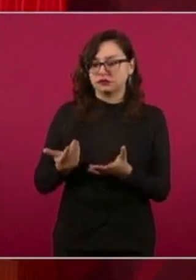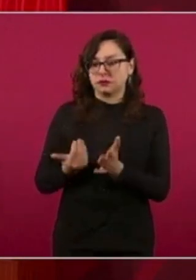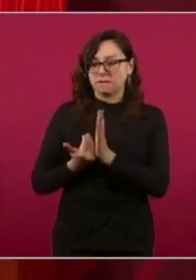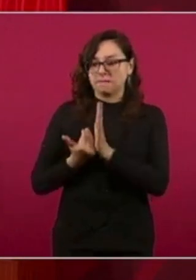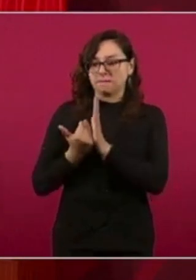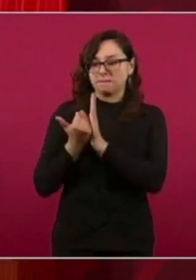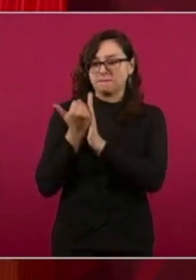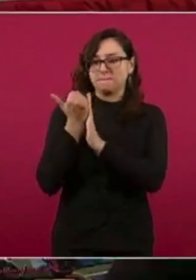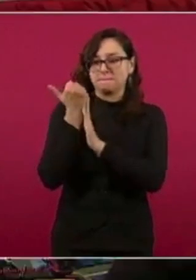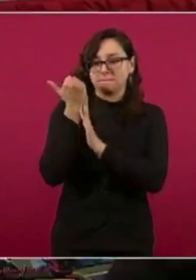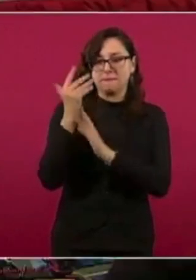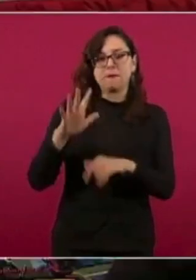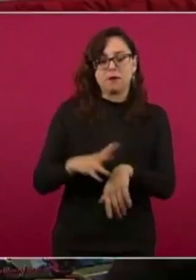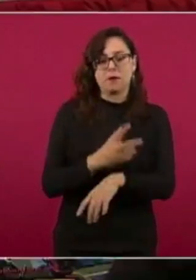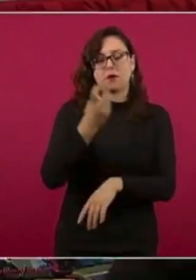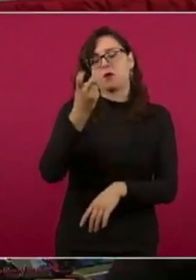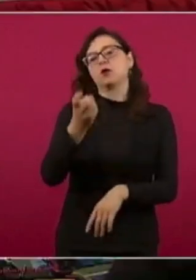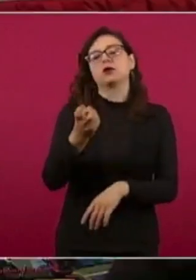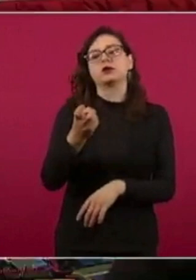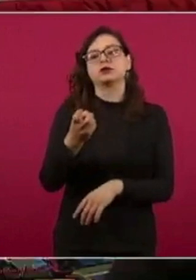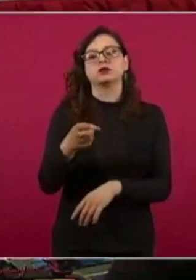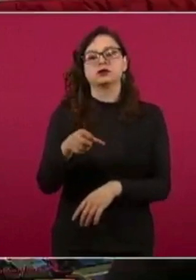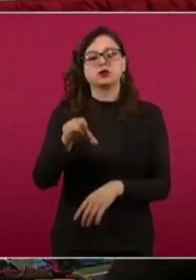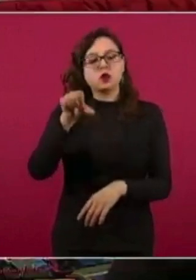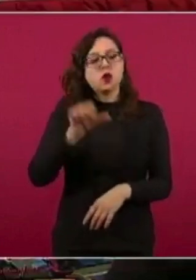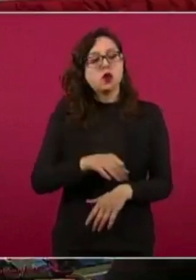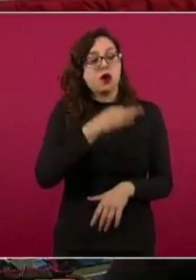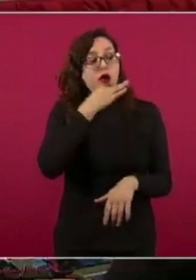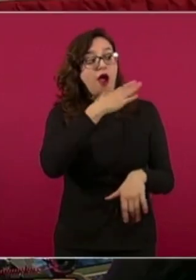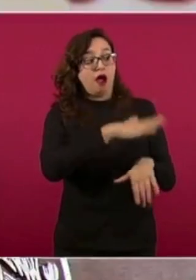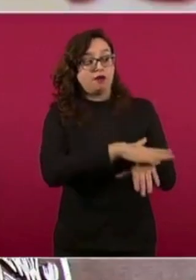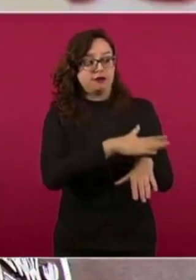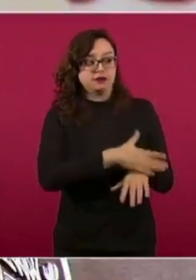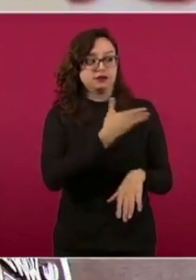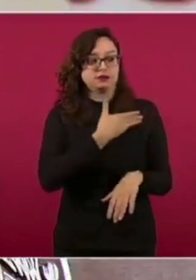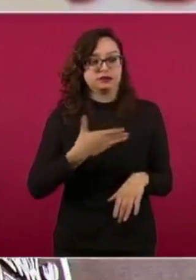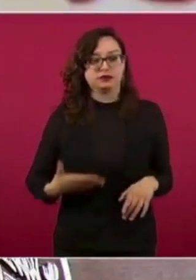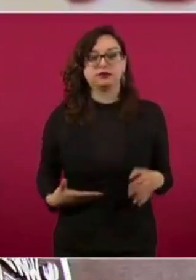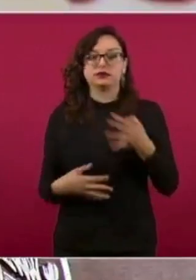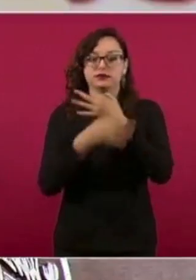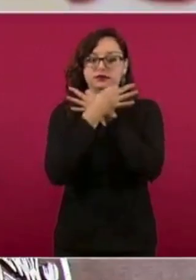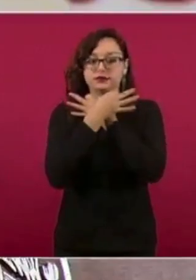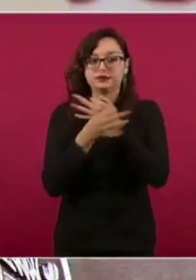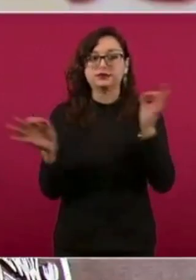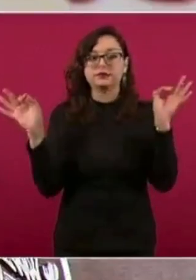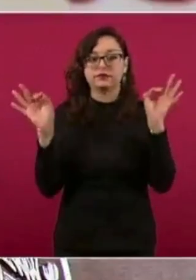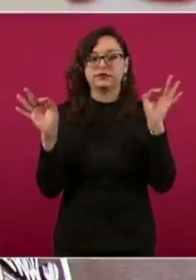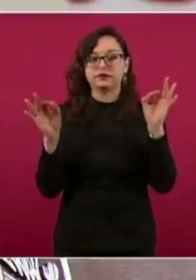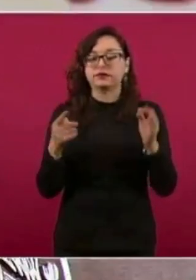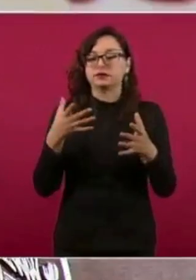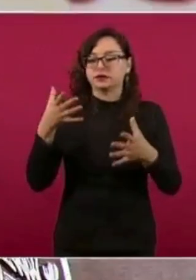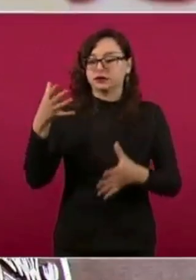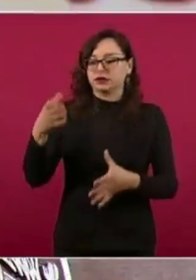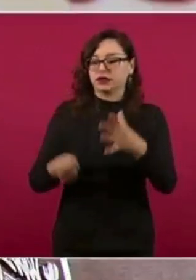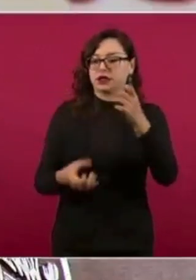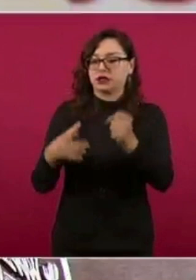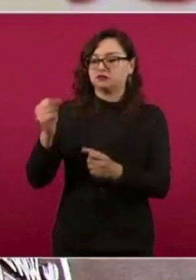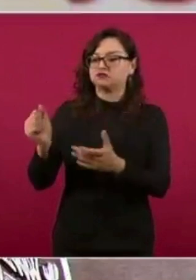estamos hoy aprovechando, ciudadano presidente, para anunciar el incremento del precio de garantía de la leche.